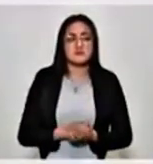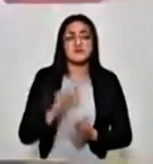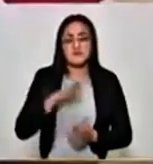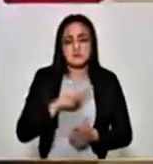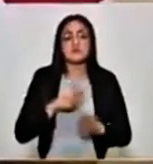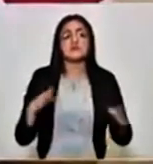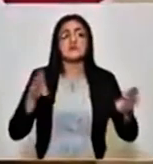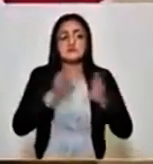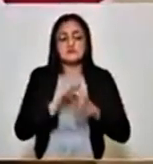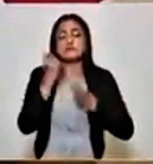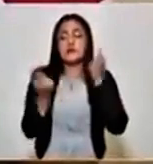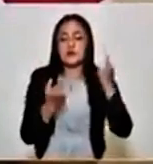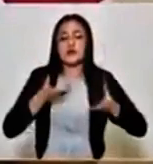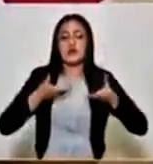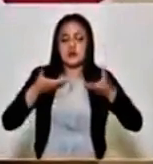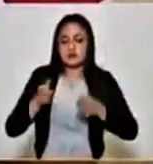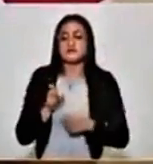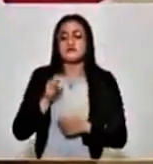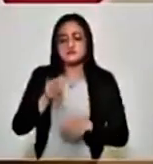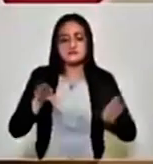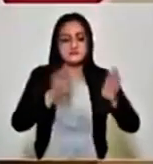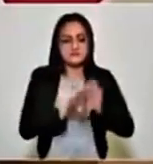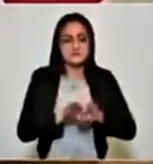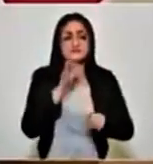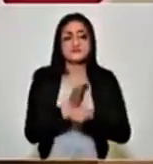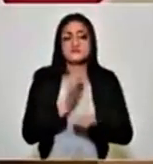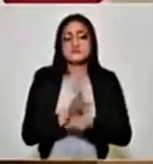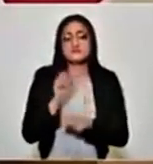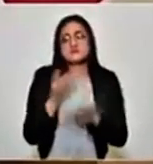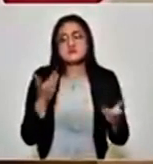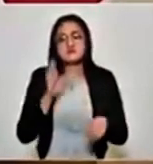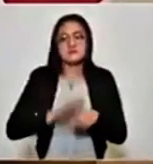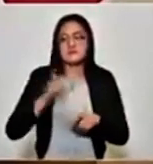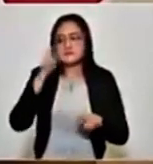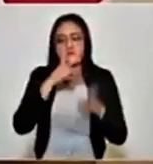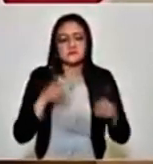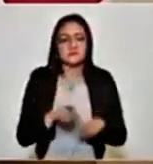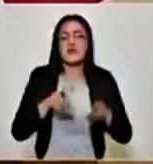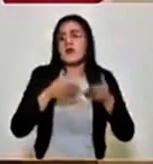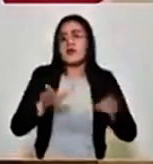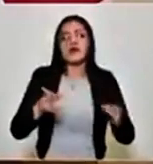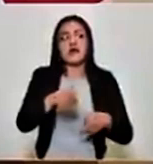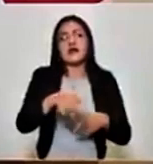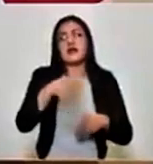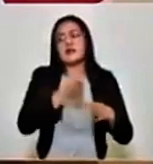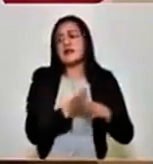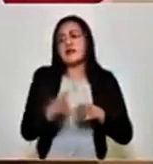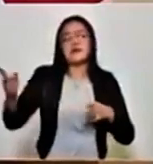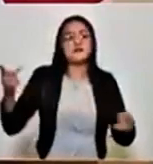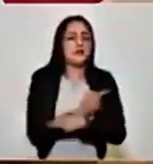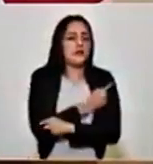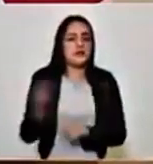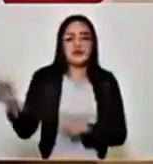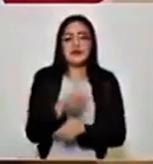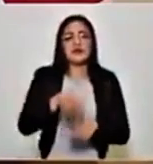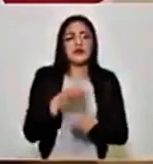haber cierre de ciertas vialidades, no puede ser de otra manera, digamos que esté abierta la 14 oriente